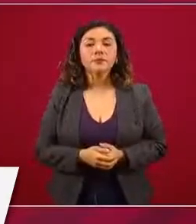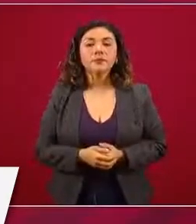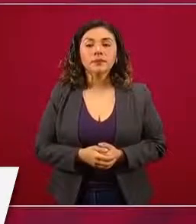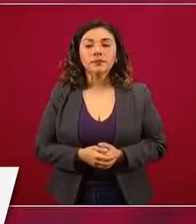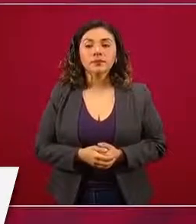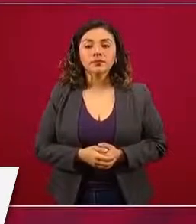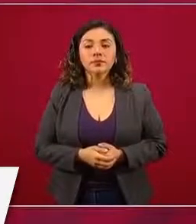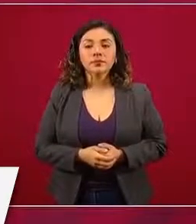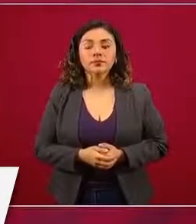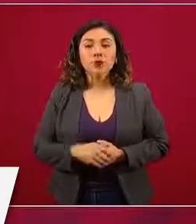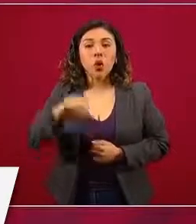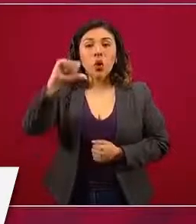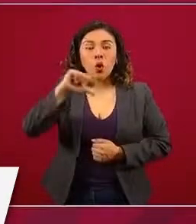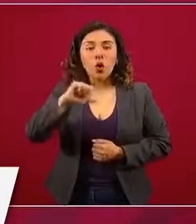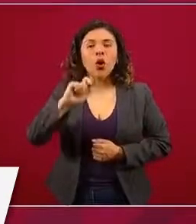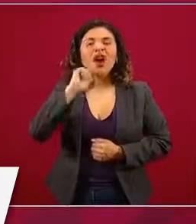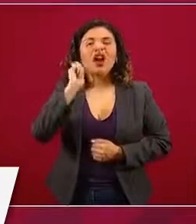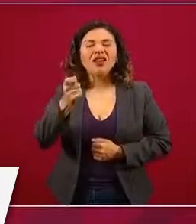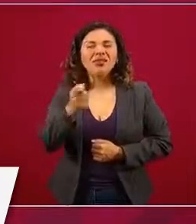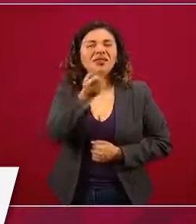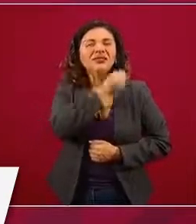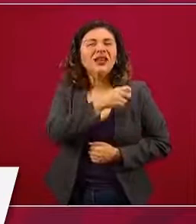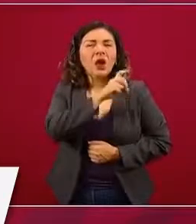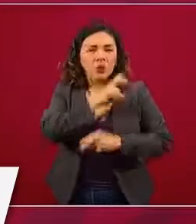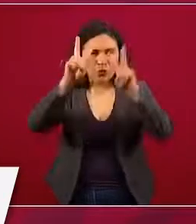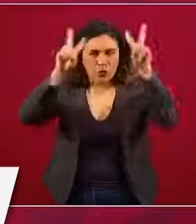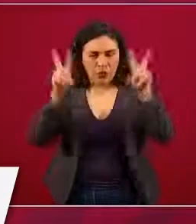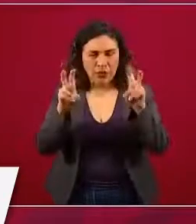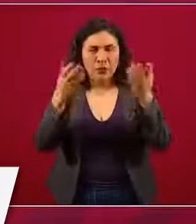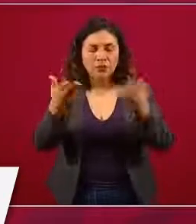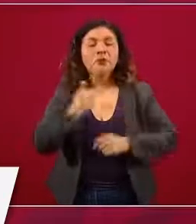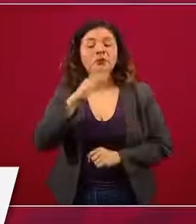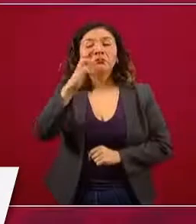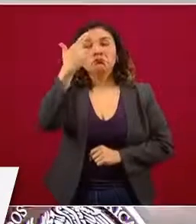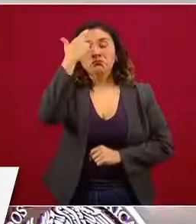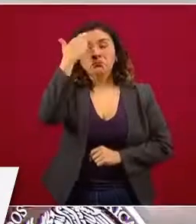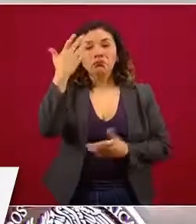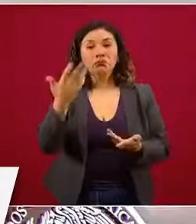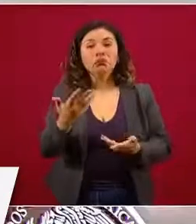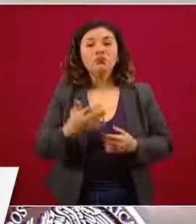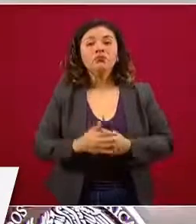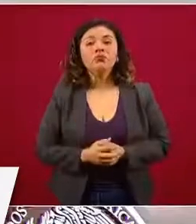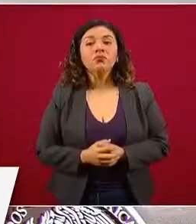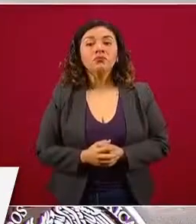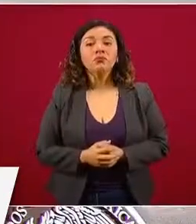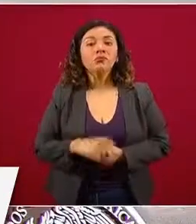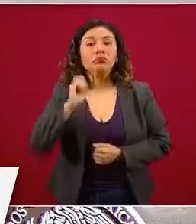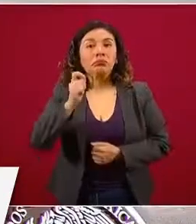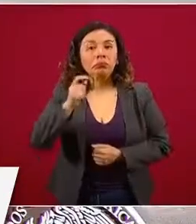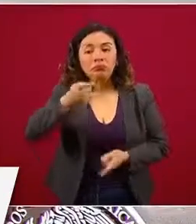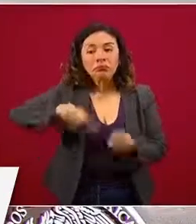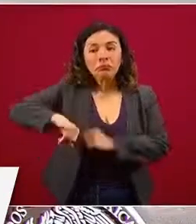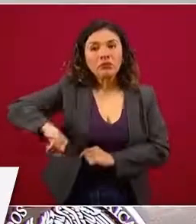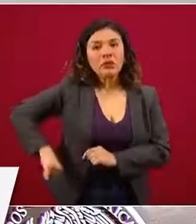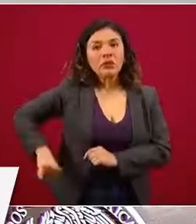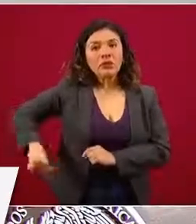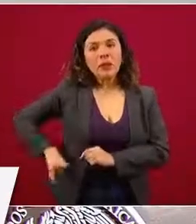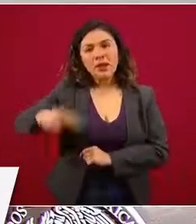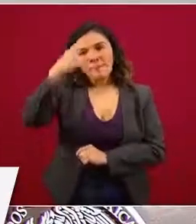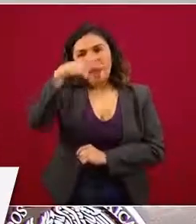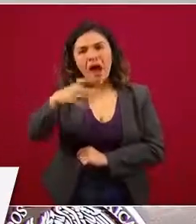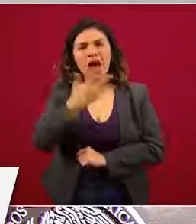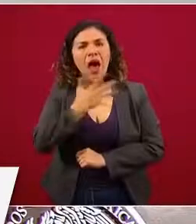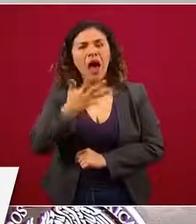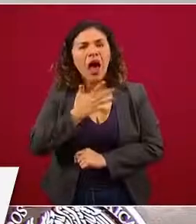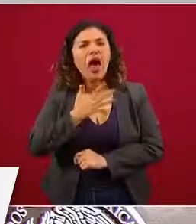Hoy en el pulso de la salud, y les recuerdo que sin abandonar nuestro interés sobre la disponibilidad de